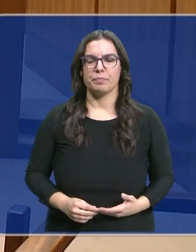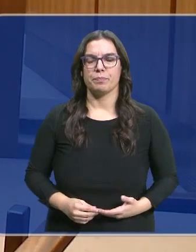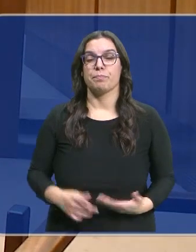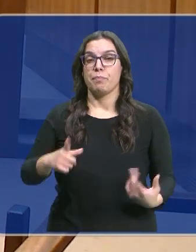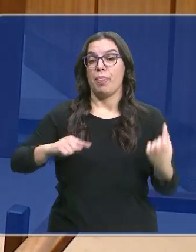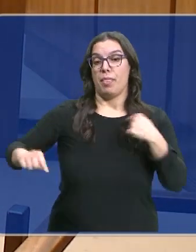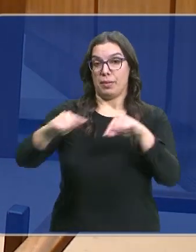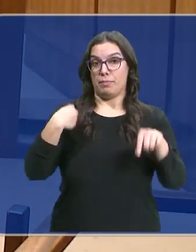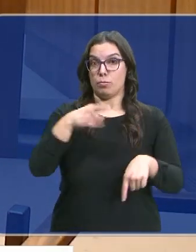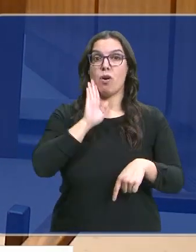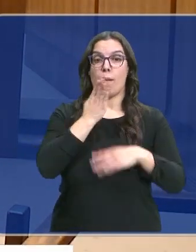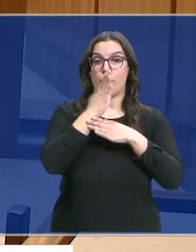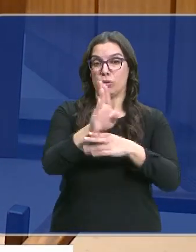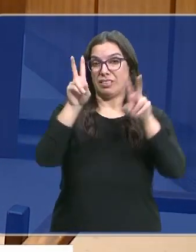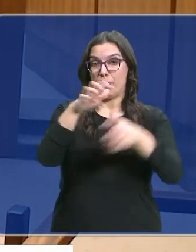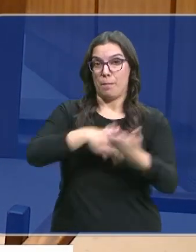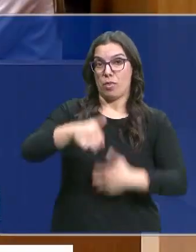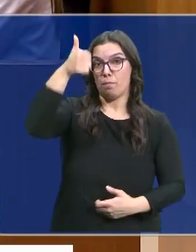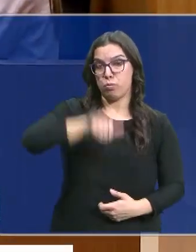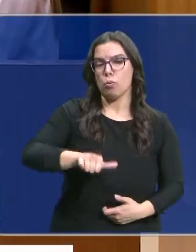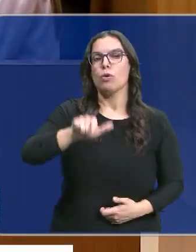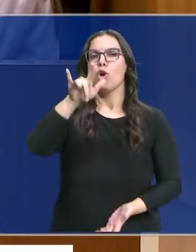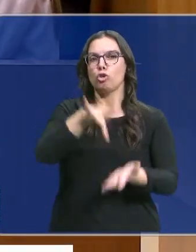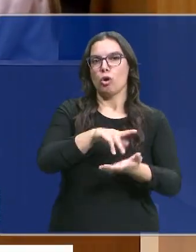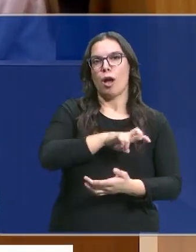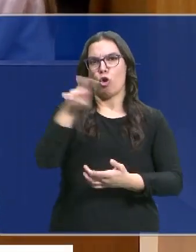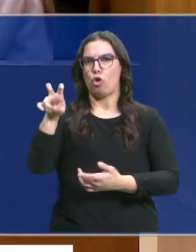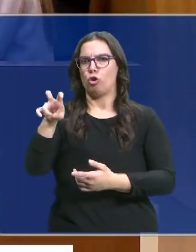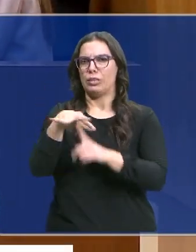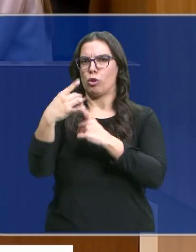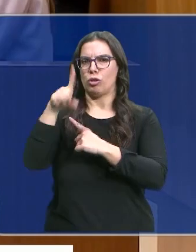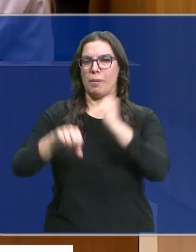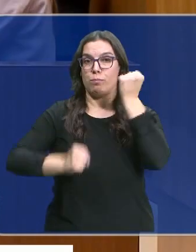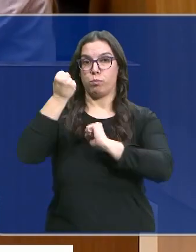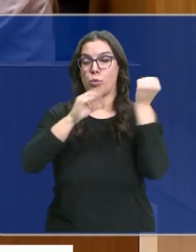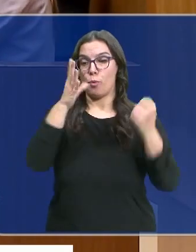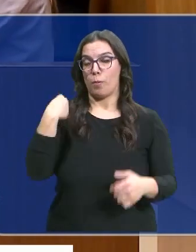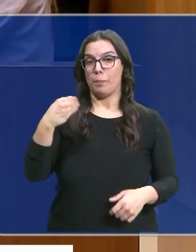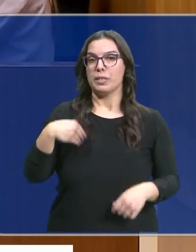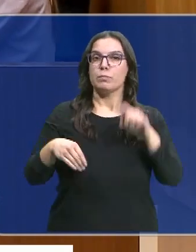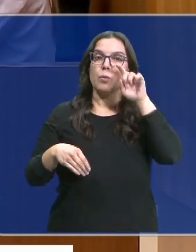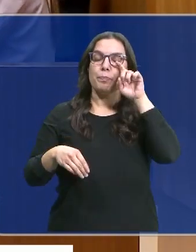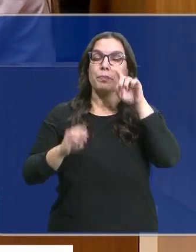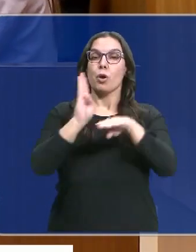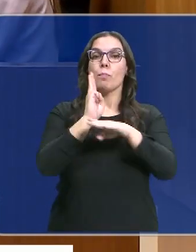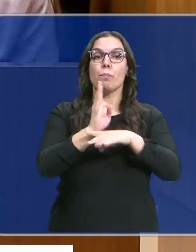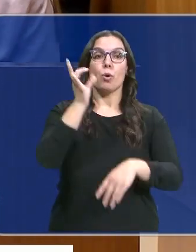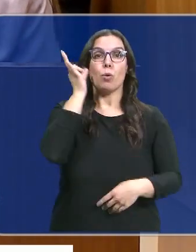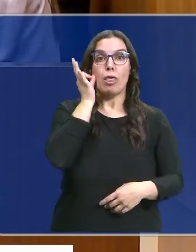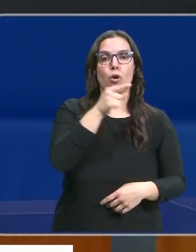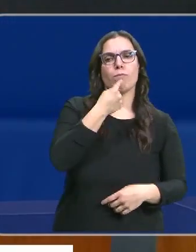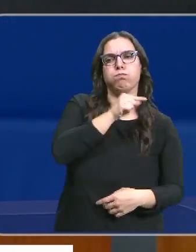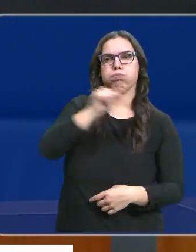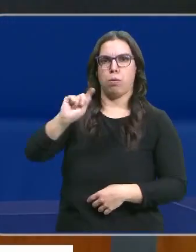Mientras se debatía esta proposición no de ley sobre violencia de género, se ha producido otro momento de tensión. Ha sido cuando la procuradora Nuria Rubio ha criticado al